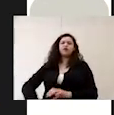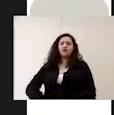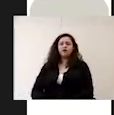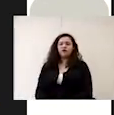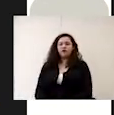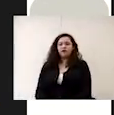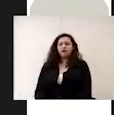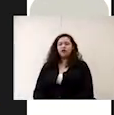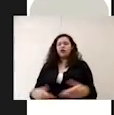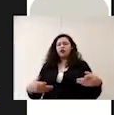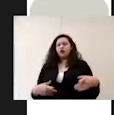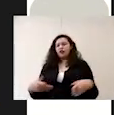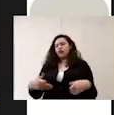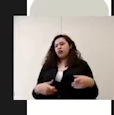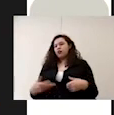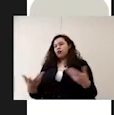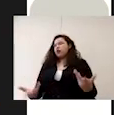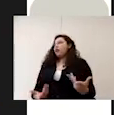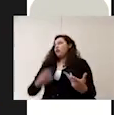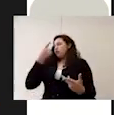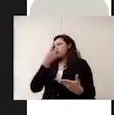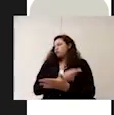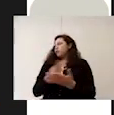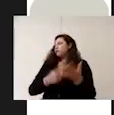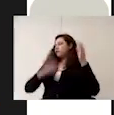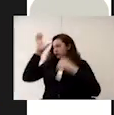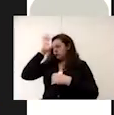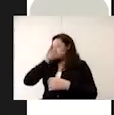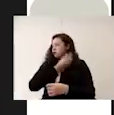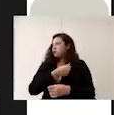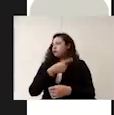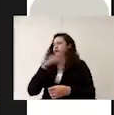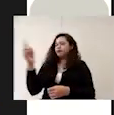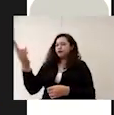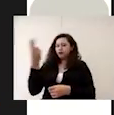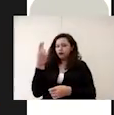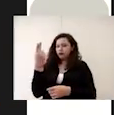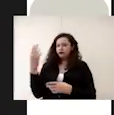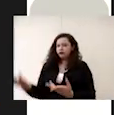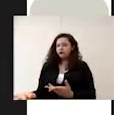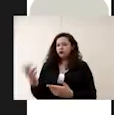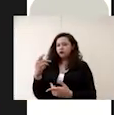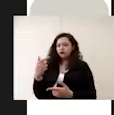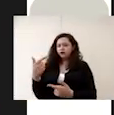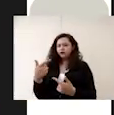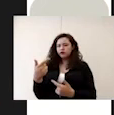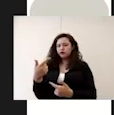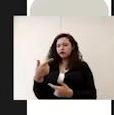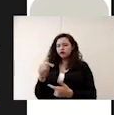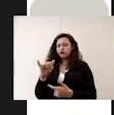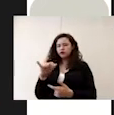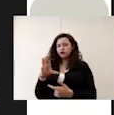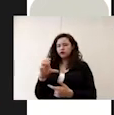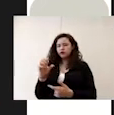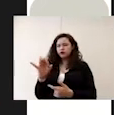teatrales de programas de ciencias a la salud en universidades de gimnasios y centros deportivos cerrados